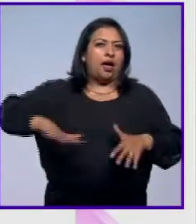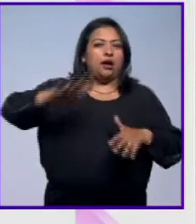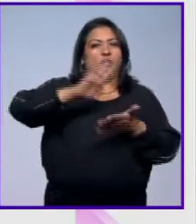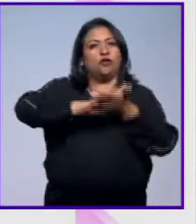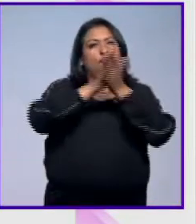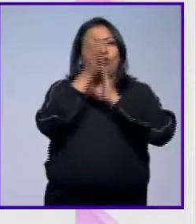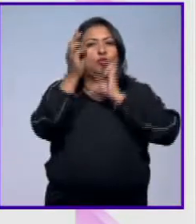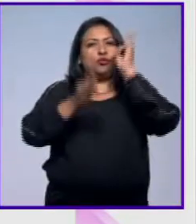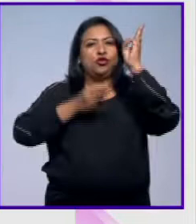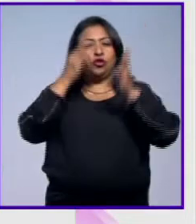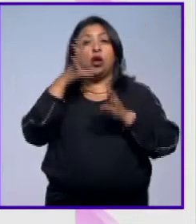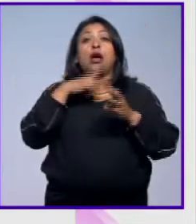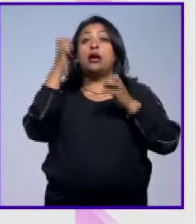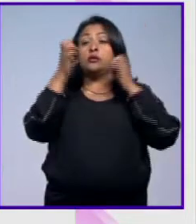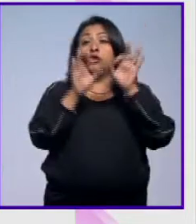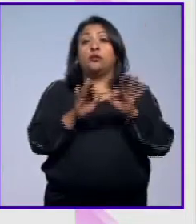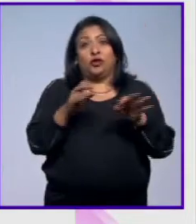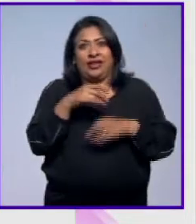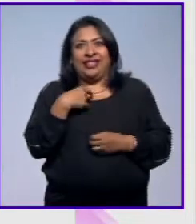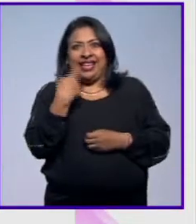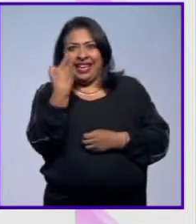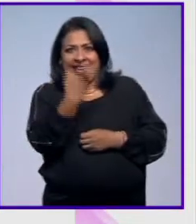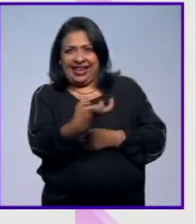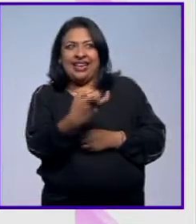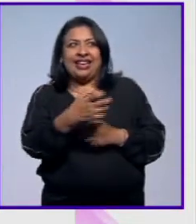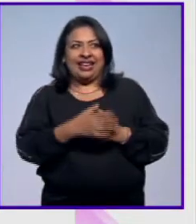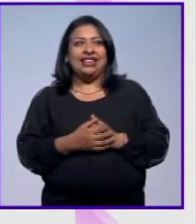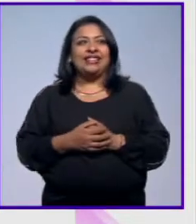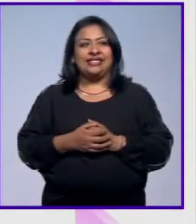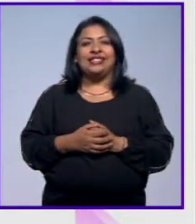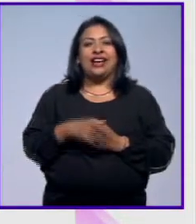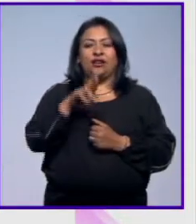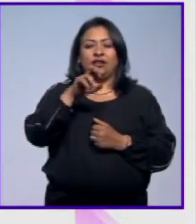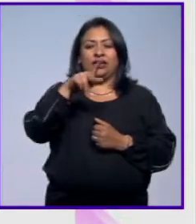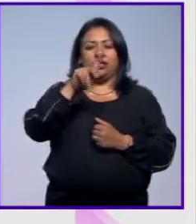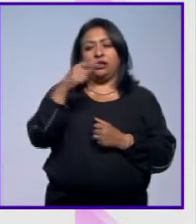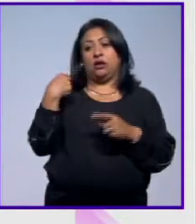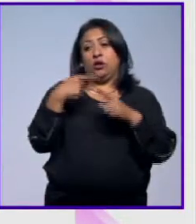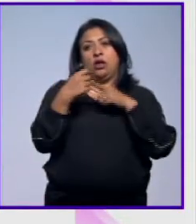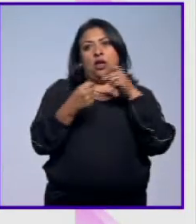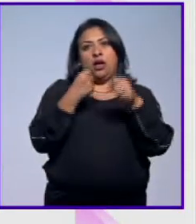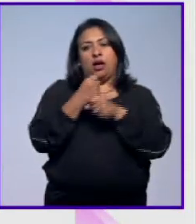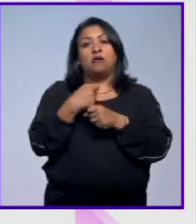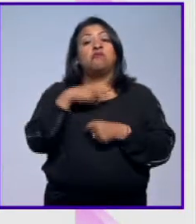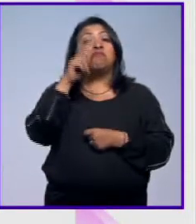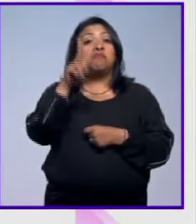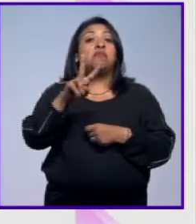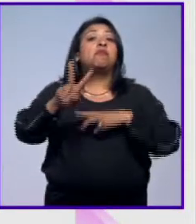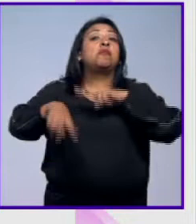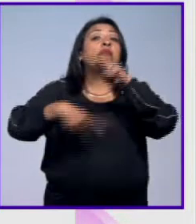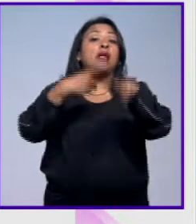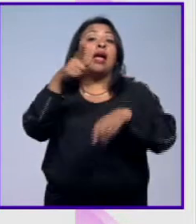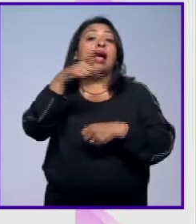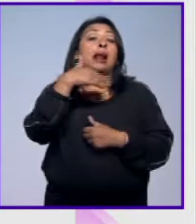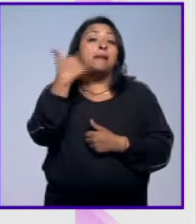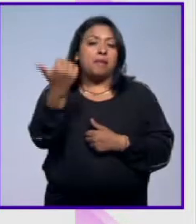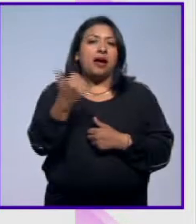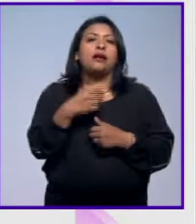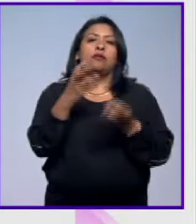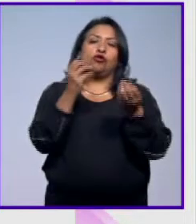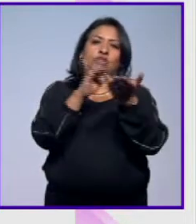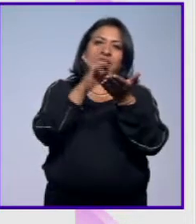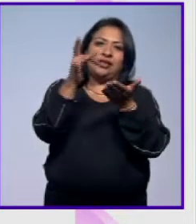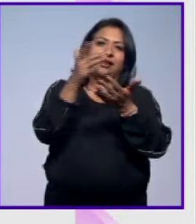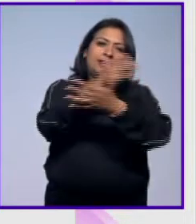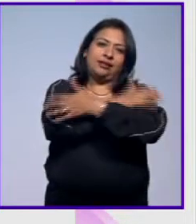museo cuya exposición más importante es esta la de Gerhard Richter de todo el año un pretexto más para darnos una vuelta por Alemania muchísimas